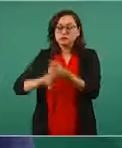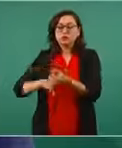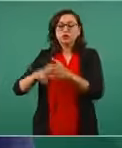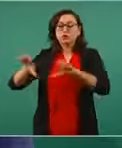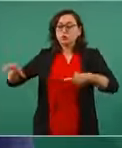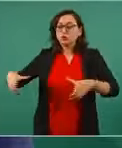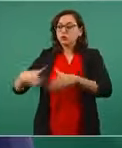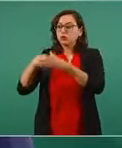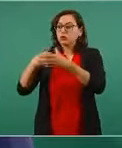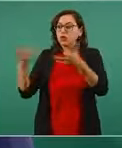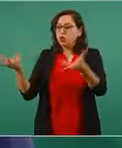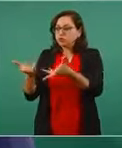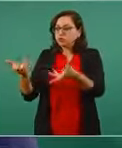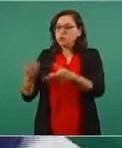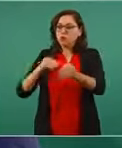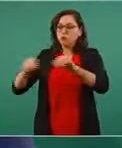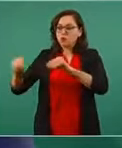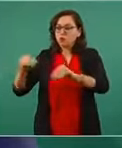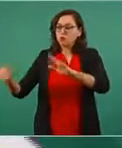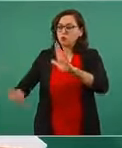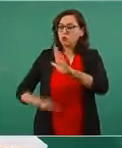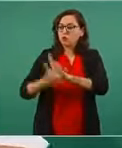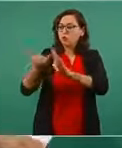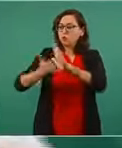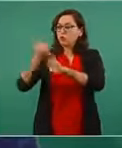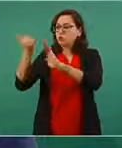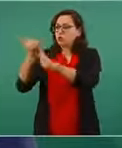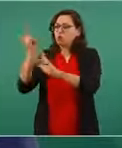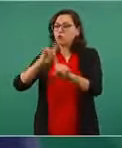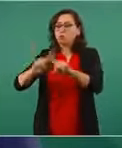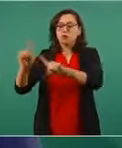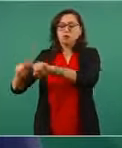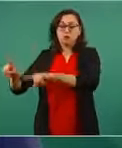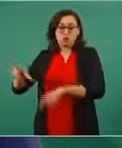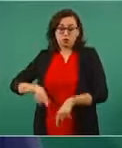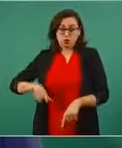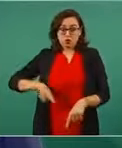las ha hecho el mismo pueblo.